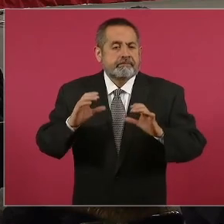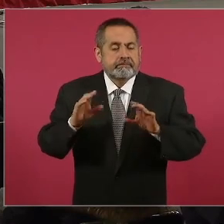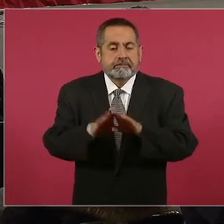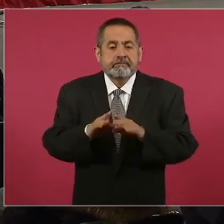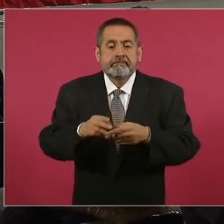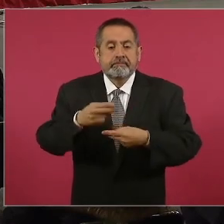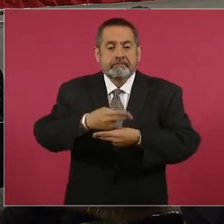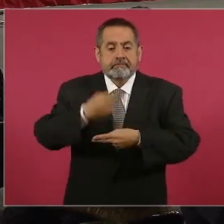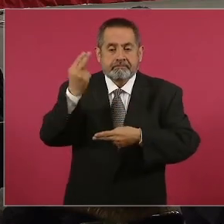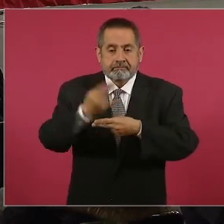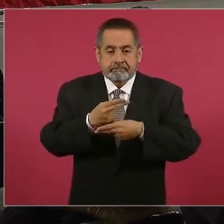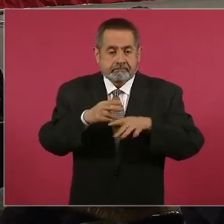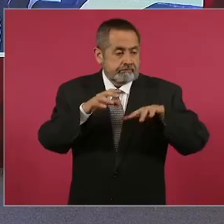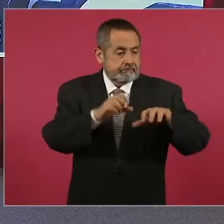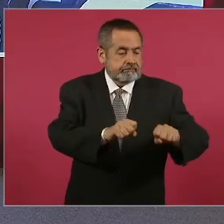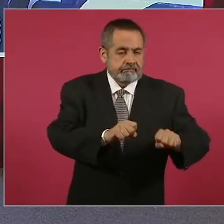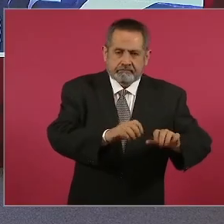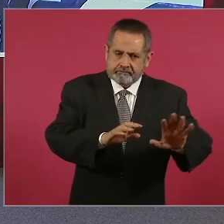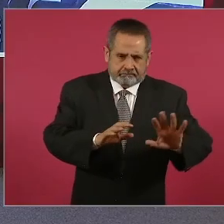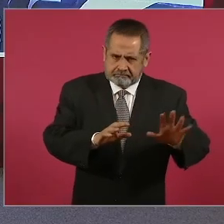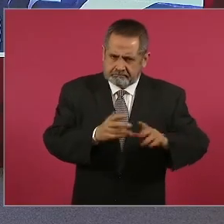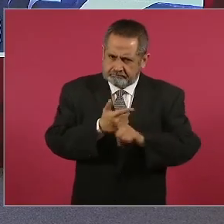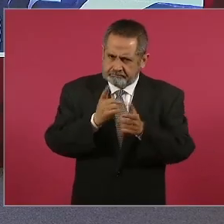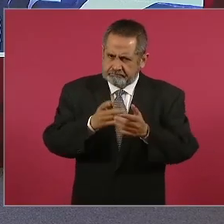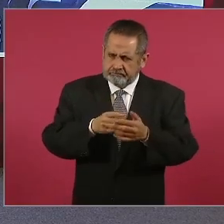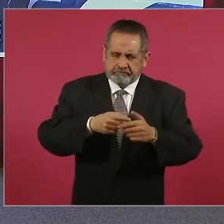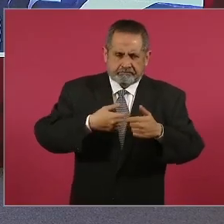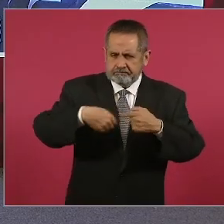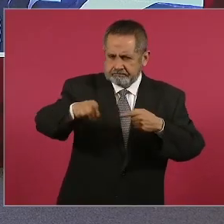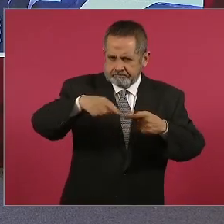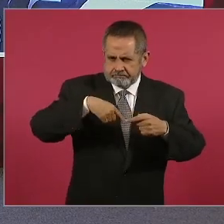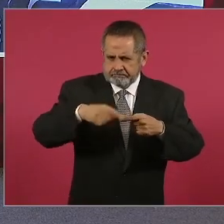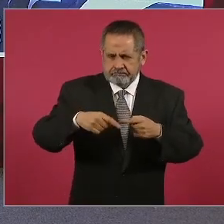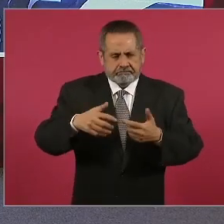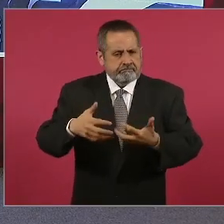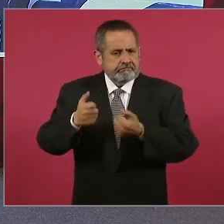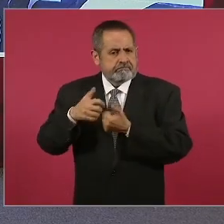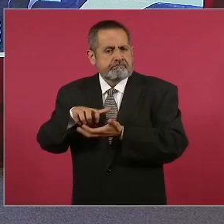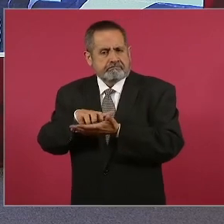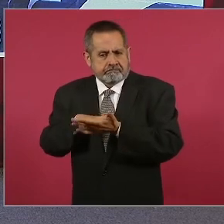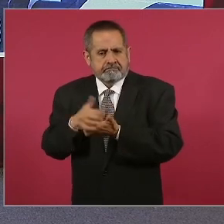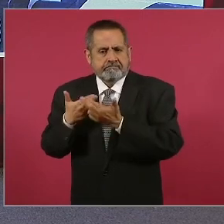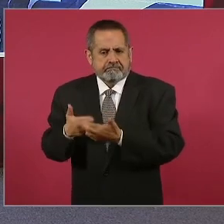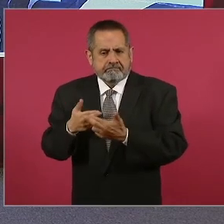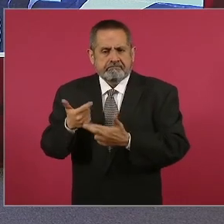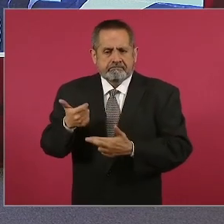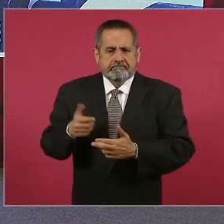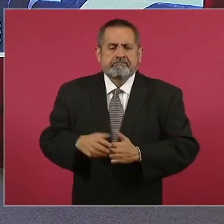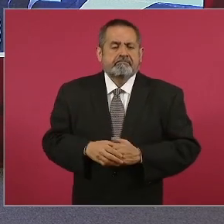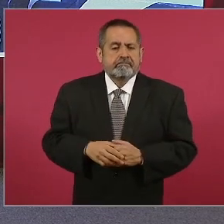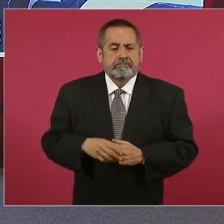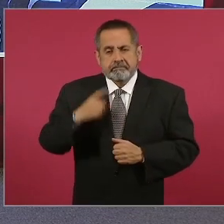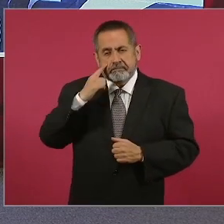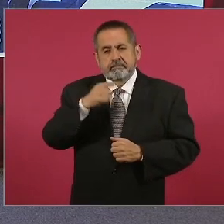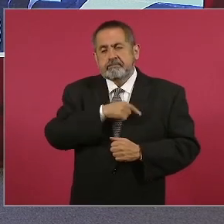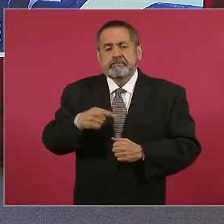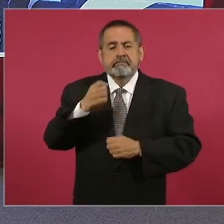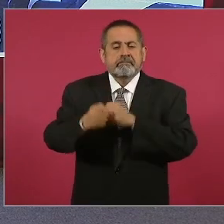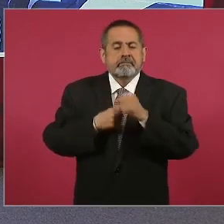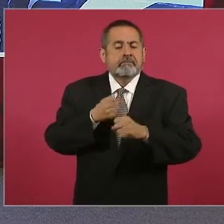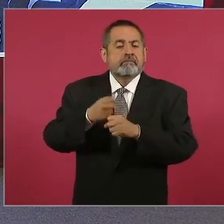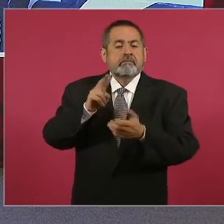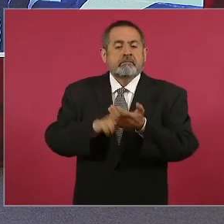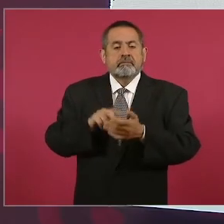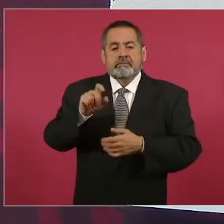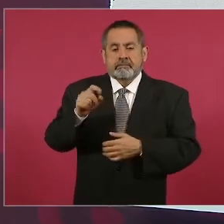de casetas también nos evita pérdidas de recursos y en lo que va del 2023 de